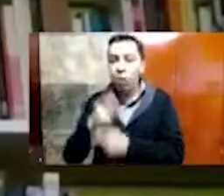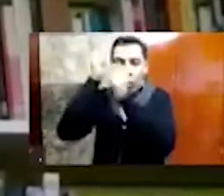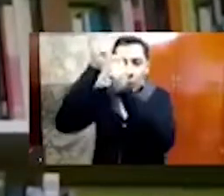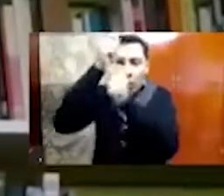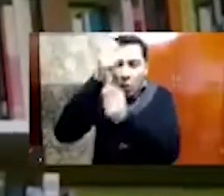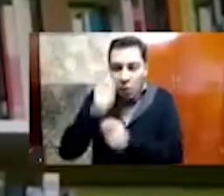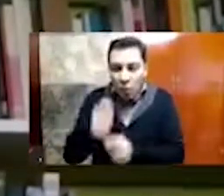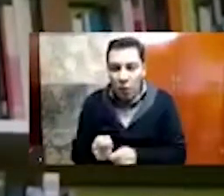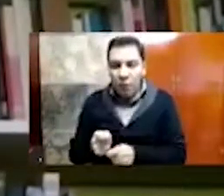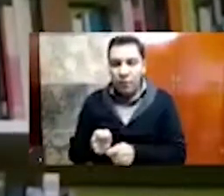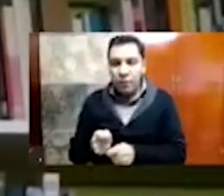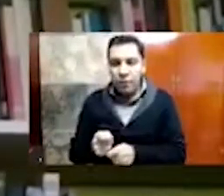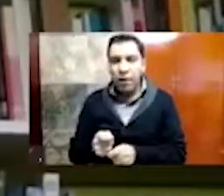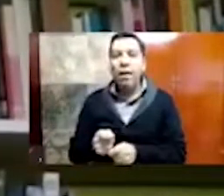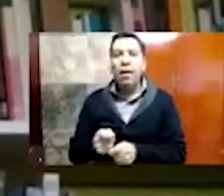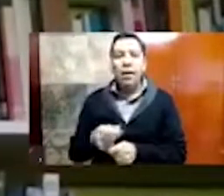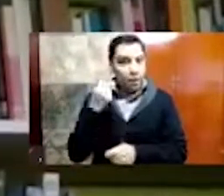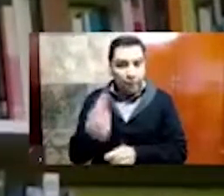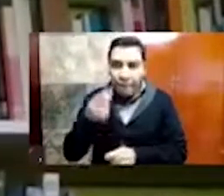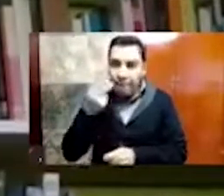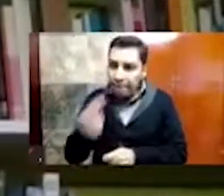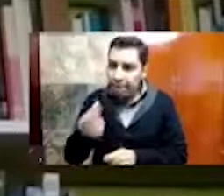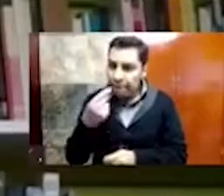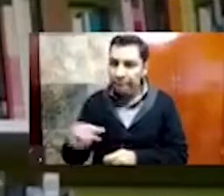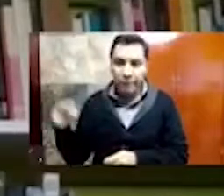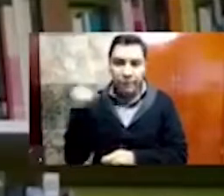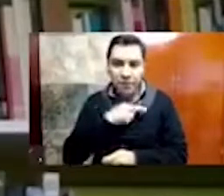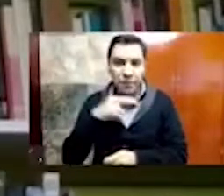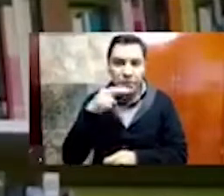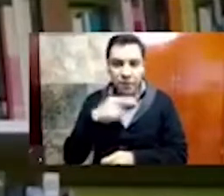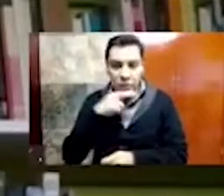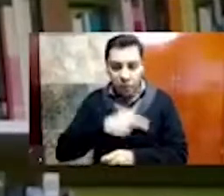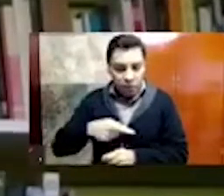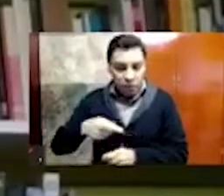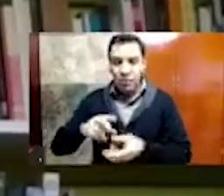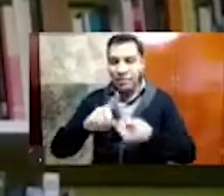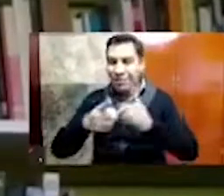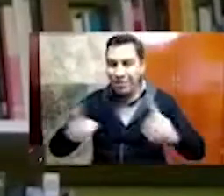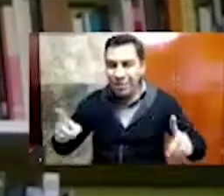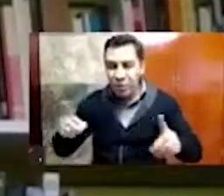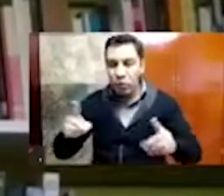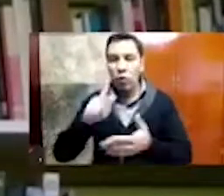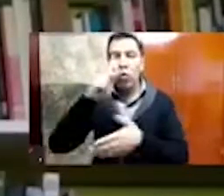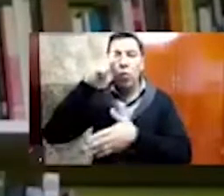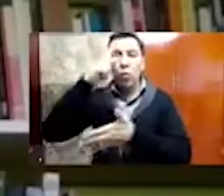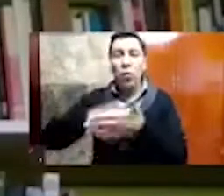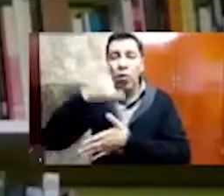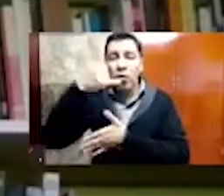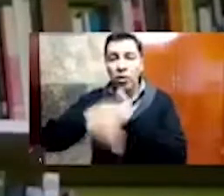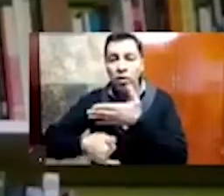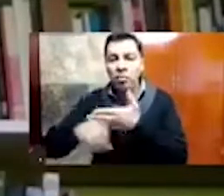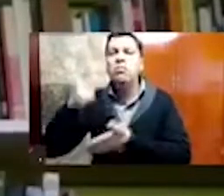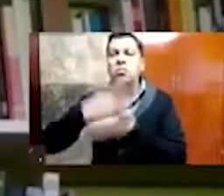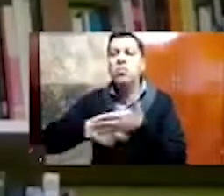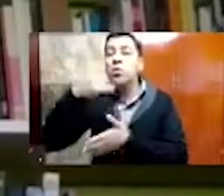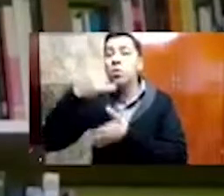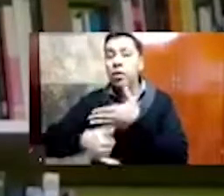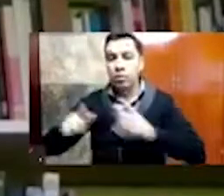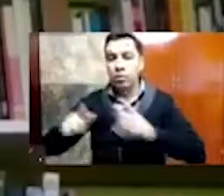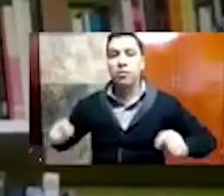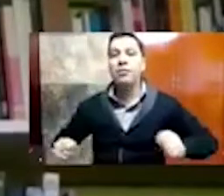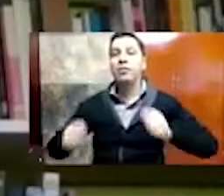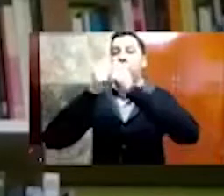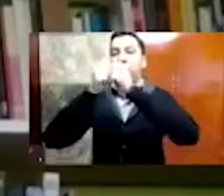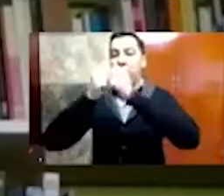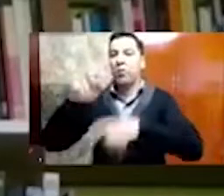para que se agilizaran, pues, la, la, el desarrollo de un proyecto que es el proyecto Templo Mayor, a